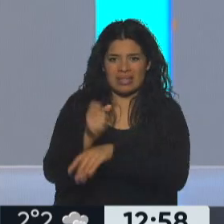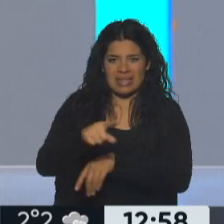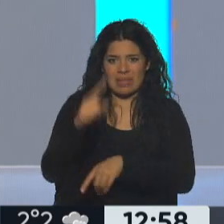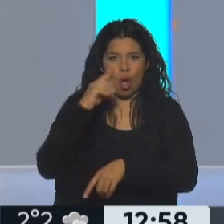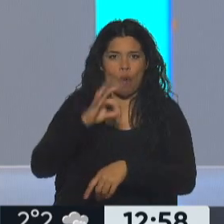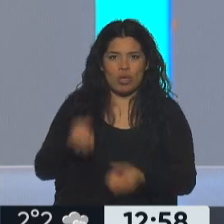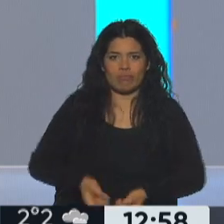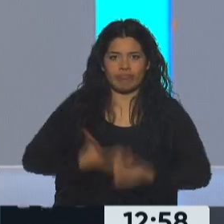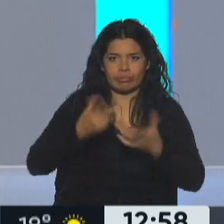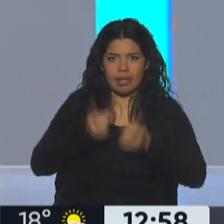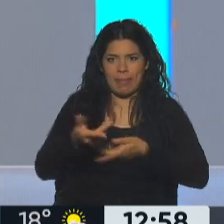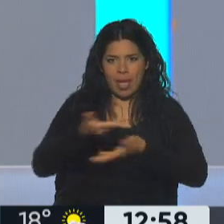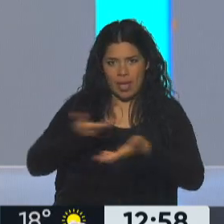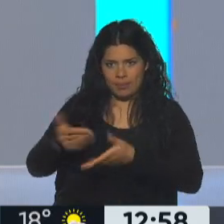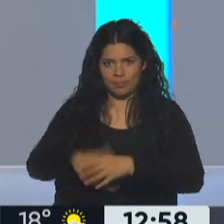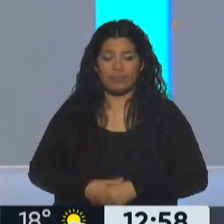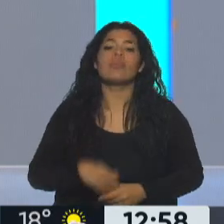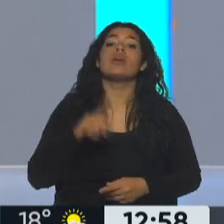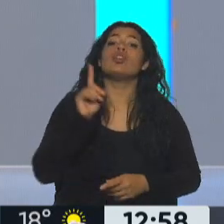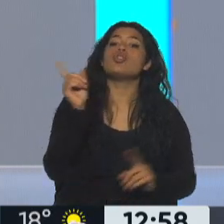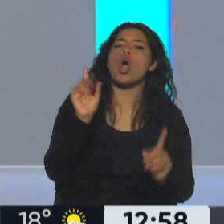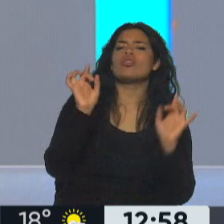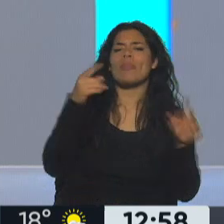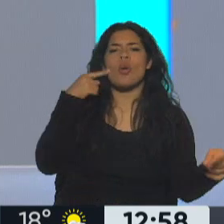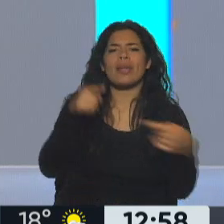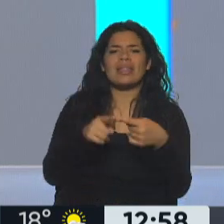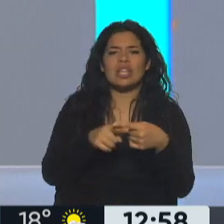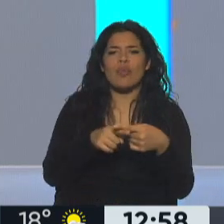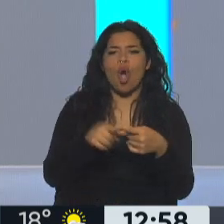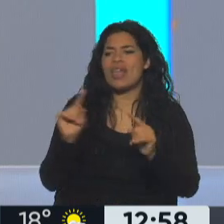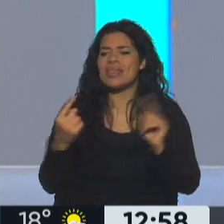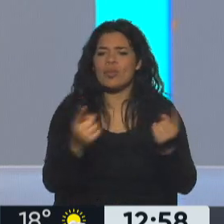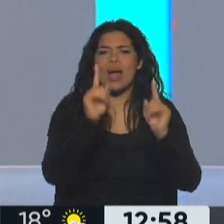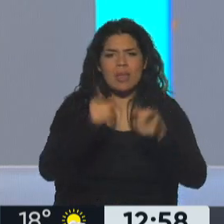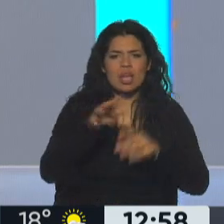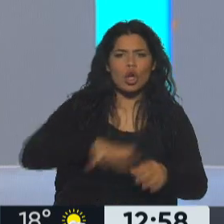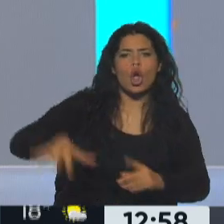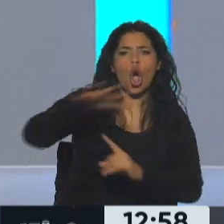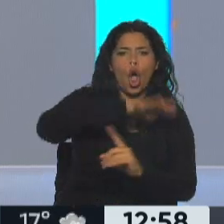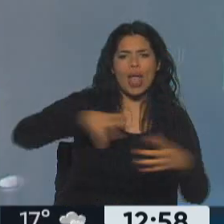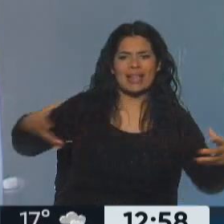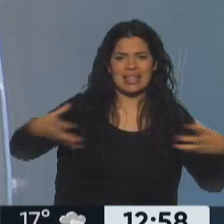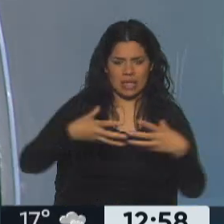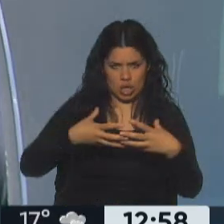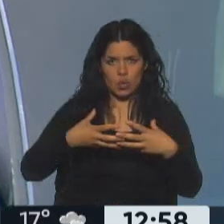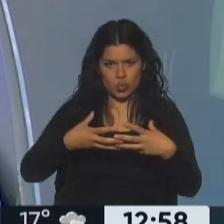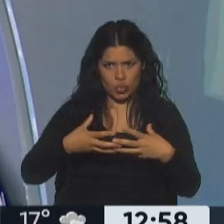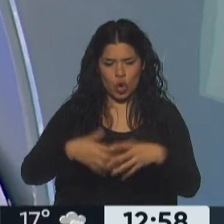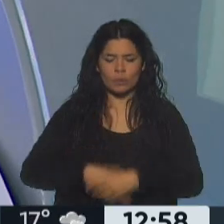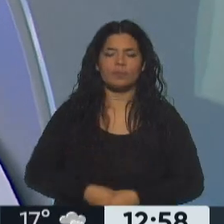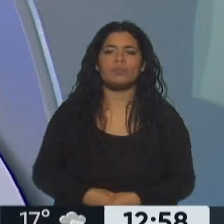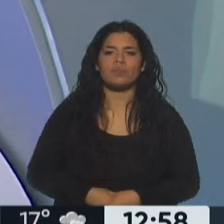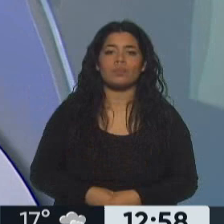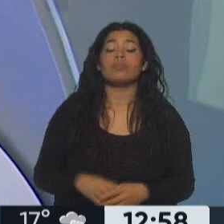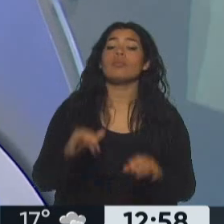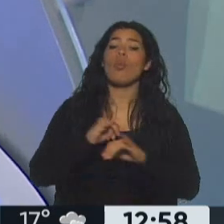colectivos específicamente, quedaron plasmados en este documento que consideramos el más perfecto respecto al enunciado y a